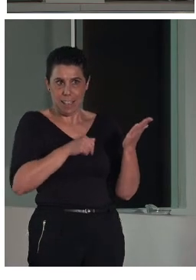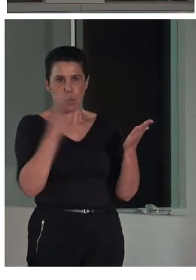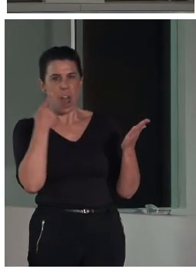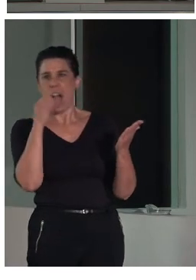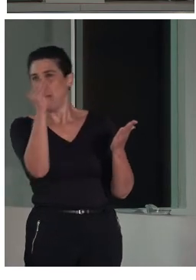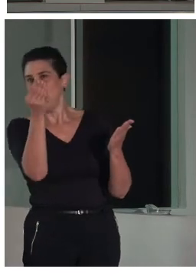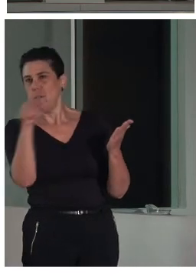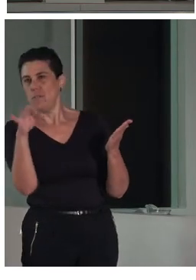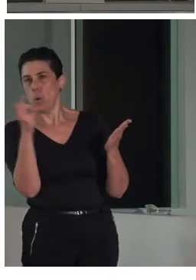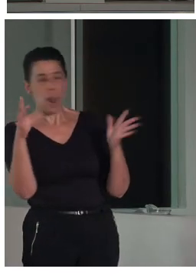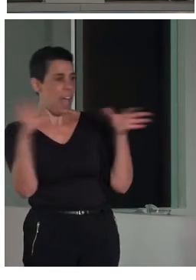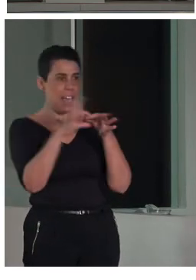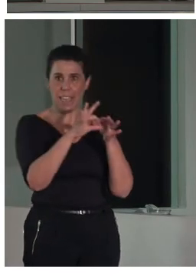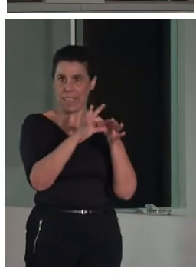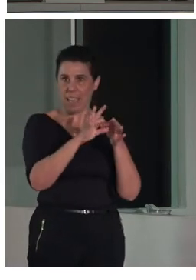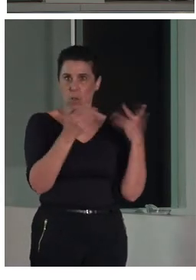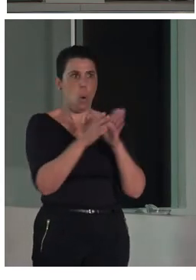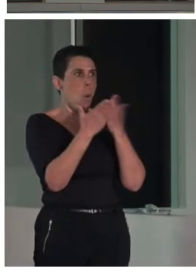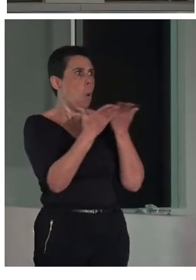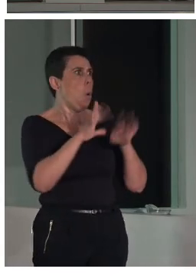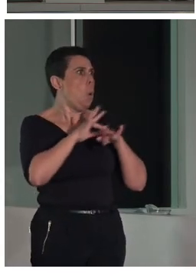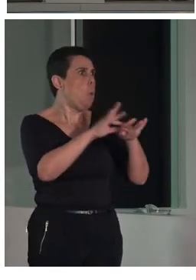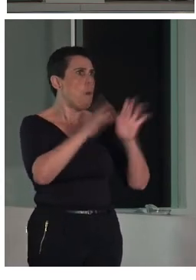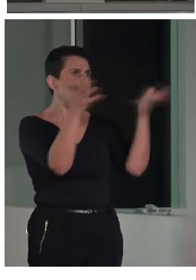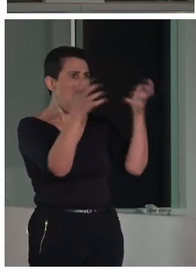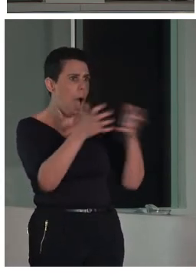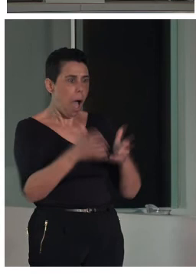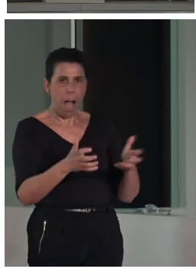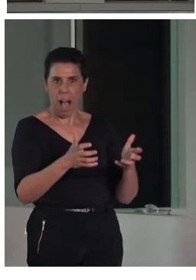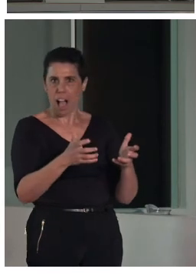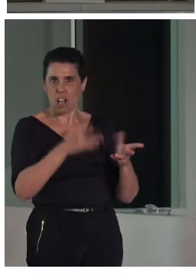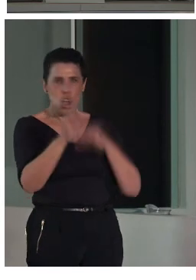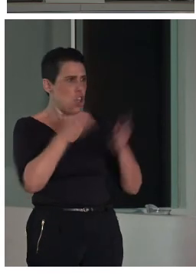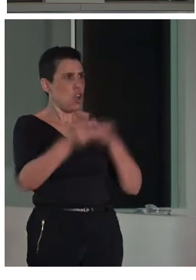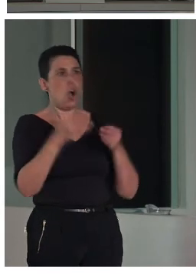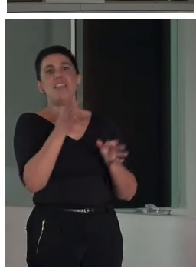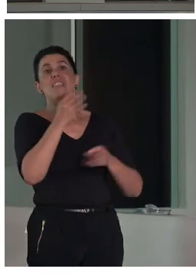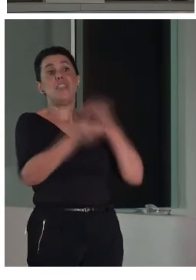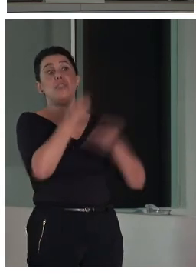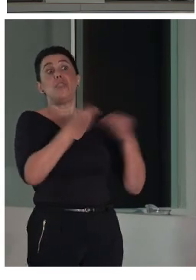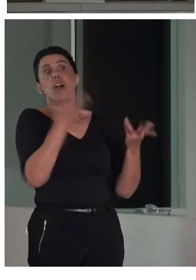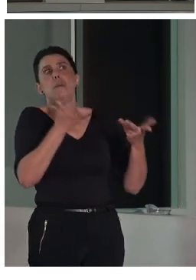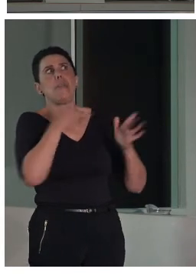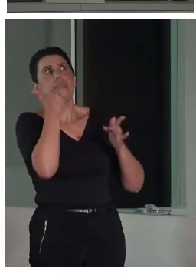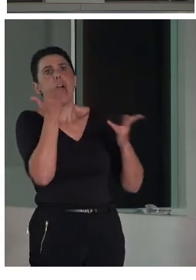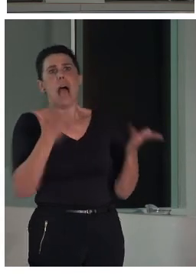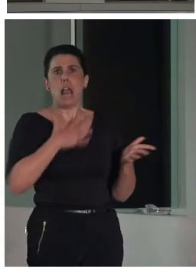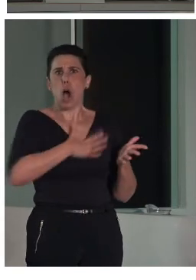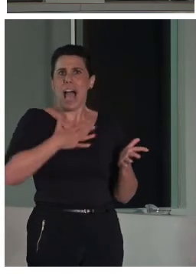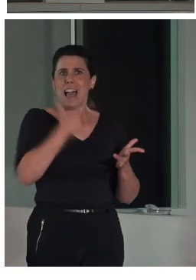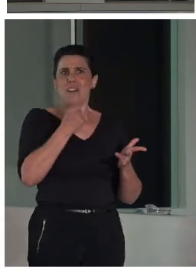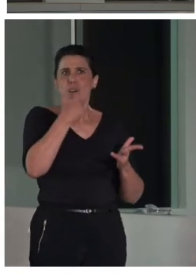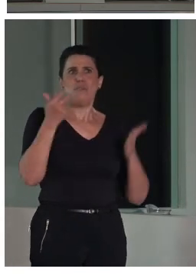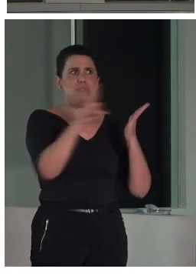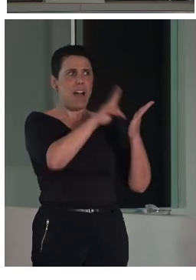plantear un manual. Tenemos que hacer algo que sea asumible, agradable de leer y que nos dé unos elementos, unas referencias